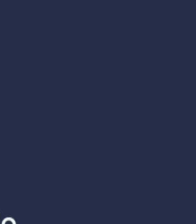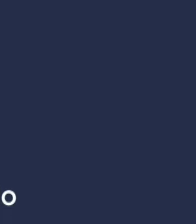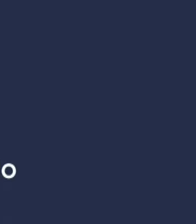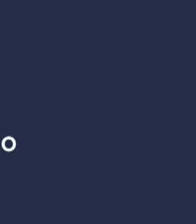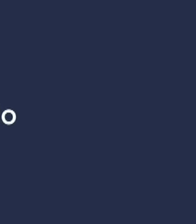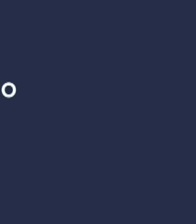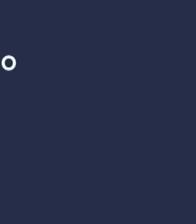Rosa Brizuela. Gracias.